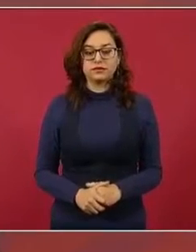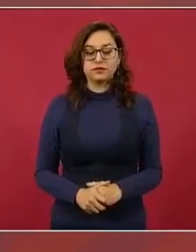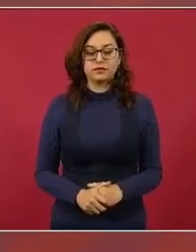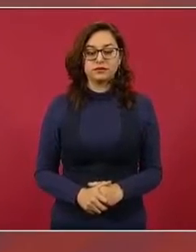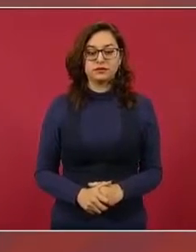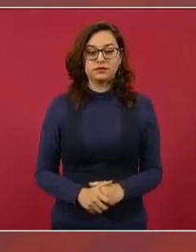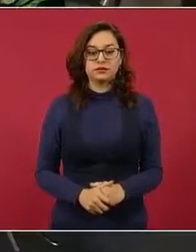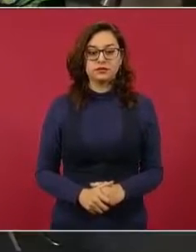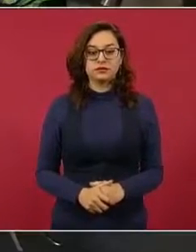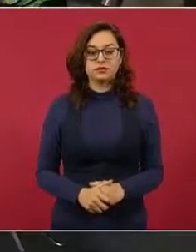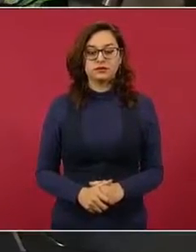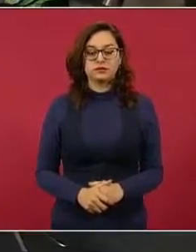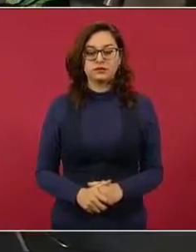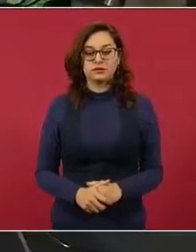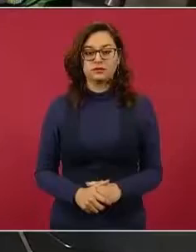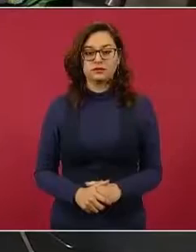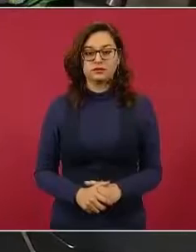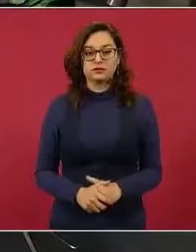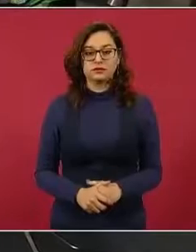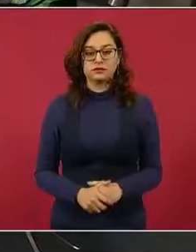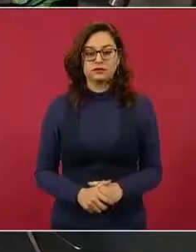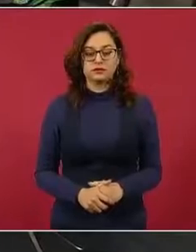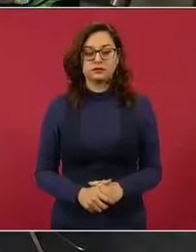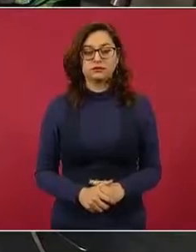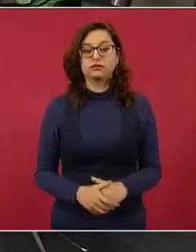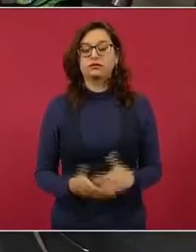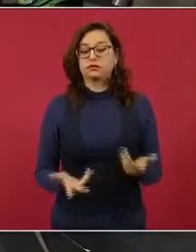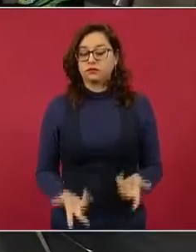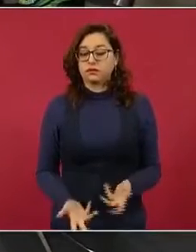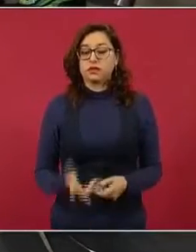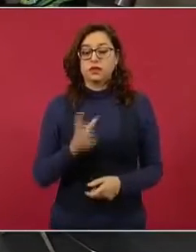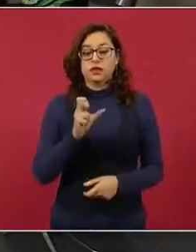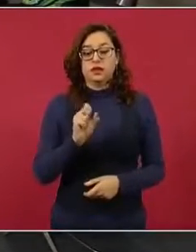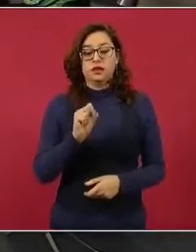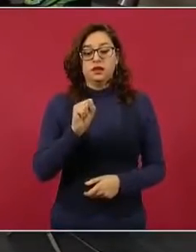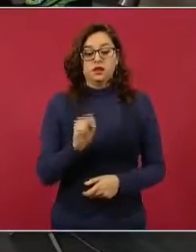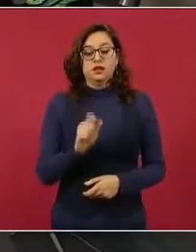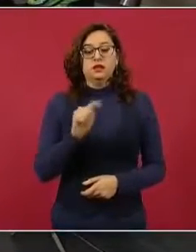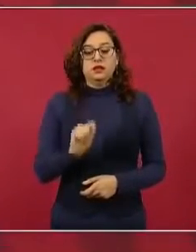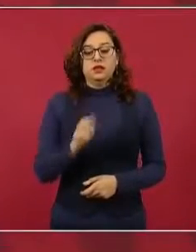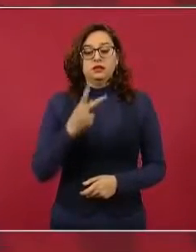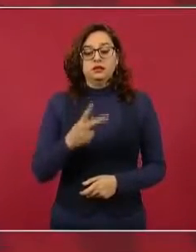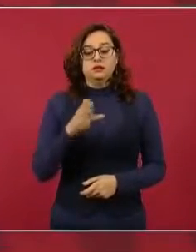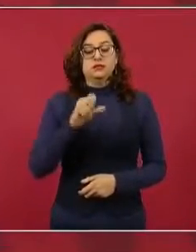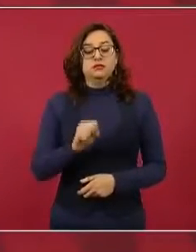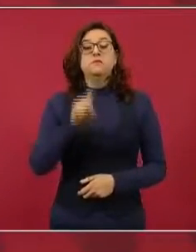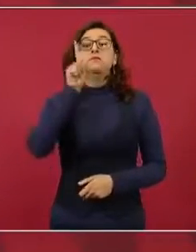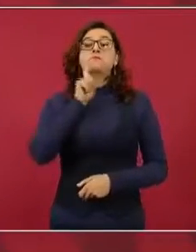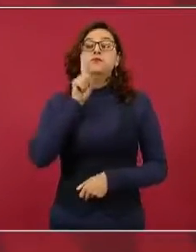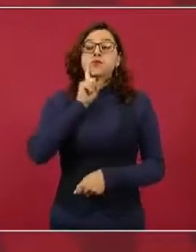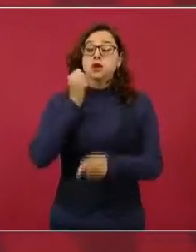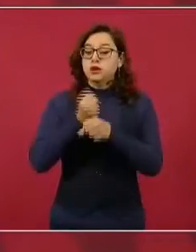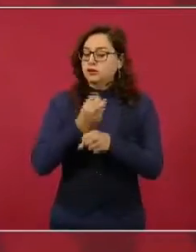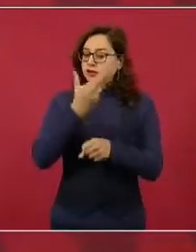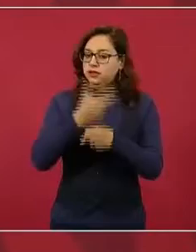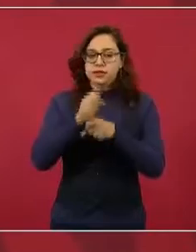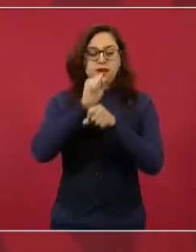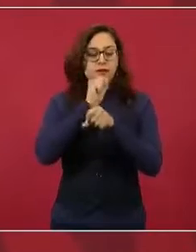Y lo mismo considero que la Secretaría del Trabajo, pues ella está actuando